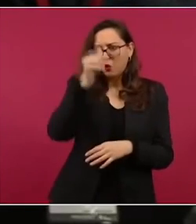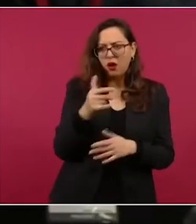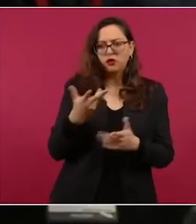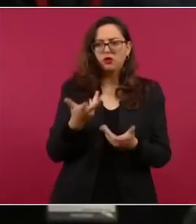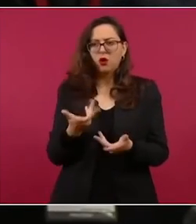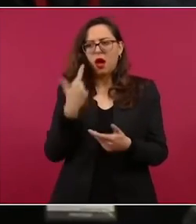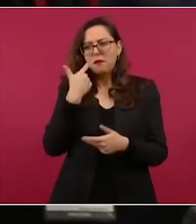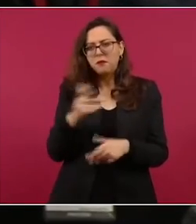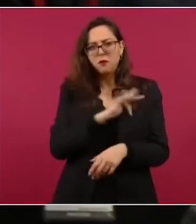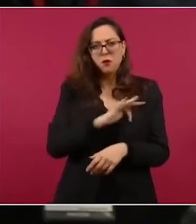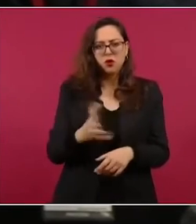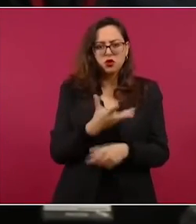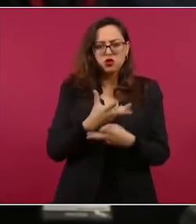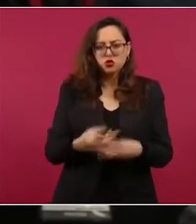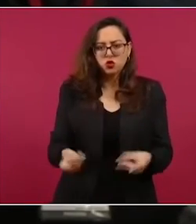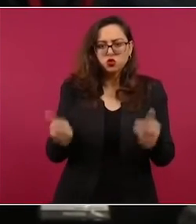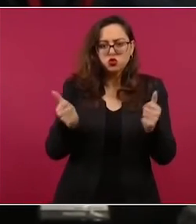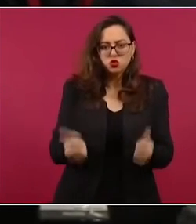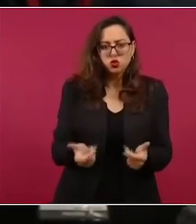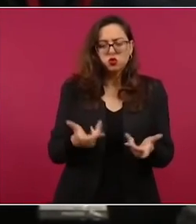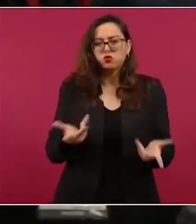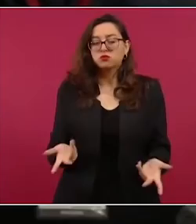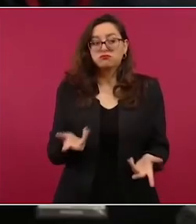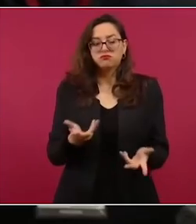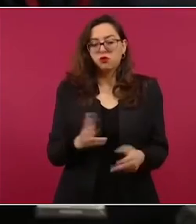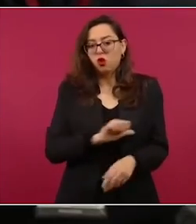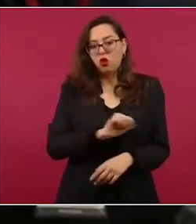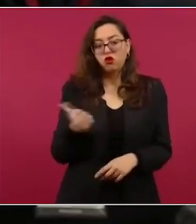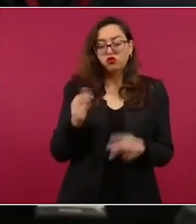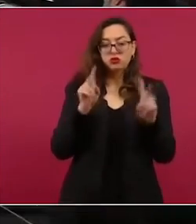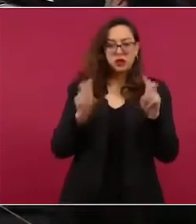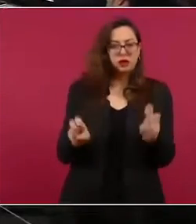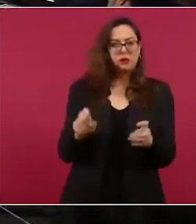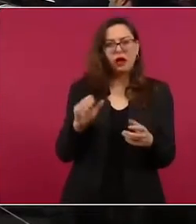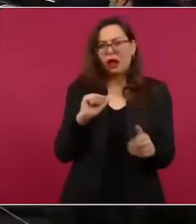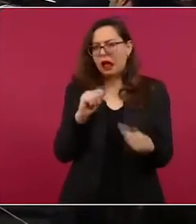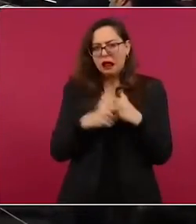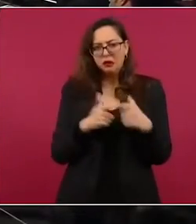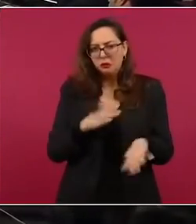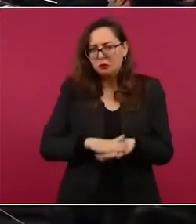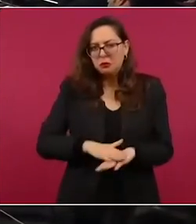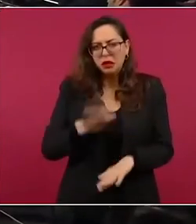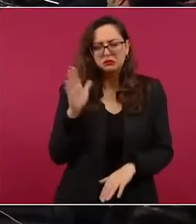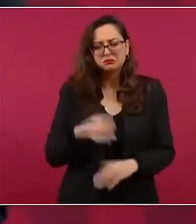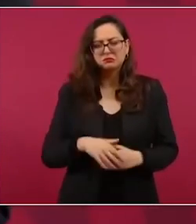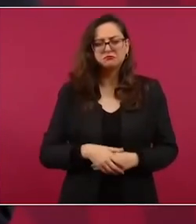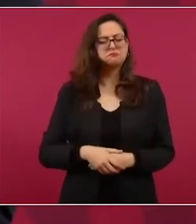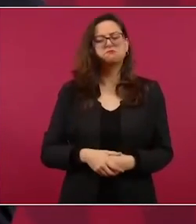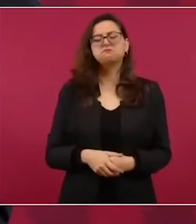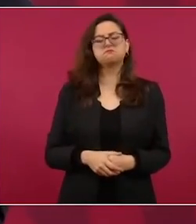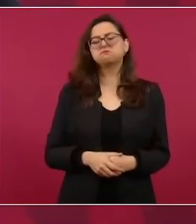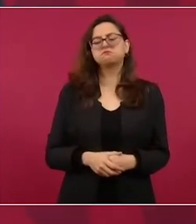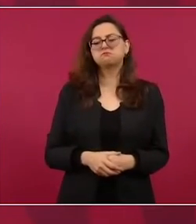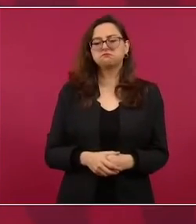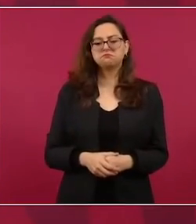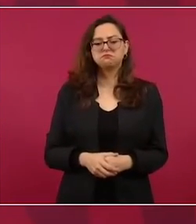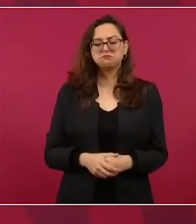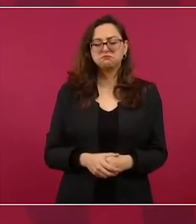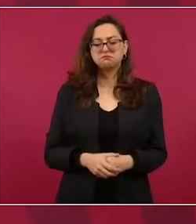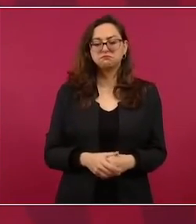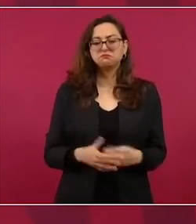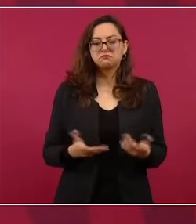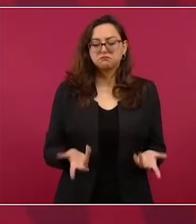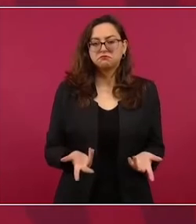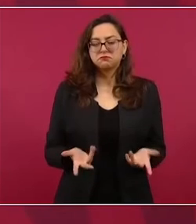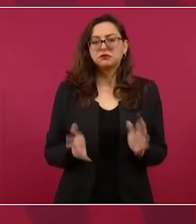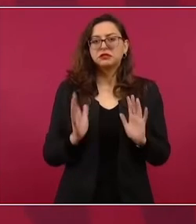al que llegaron? ¿Hay alguna otra parte que acordaron? No, básicamente me consultaron, se reunieron ellos,